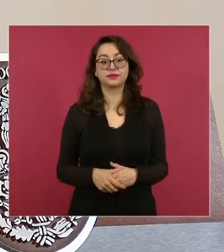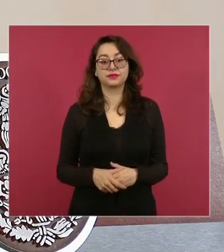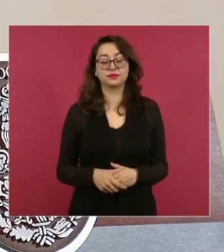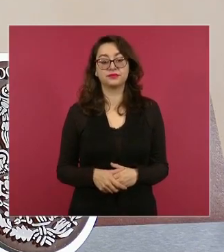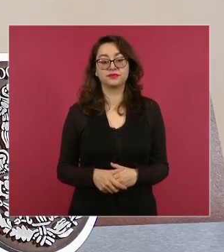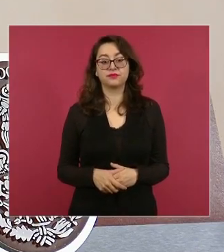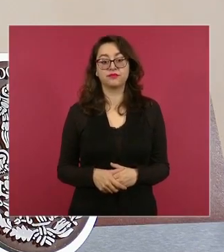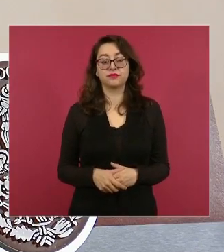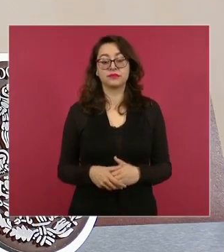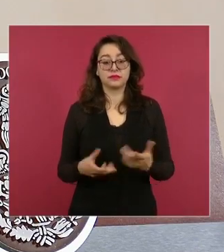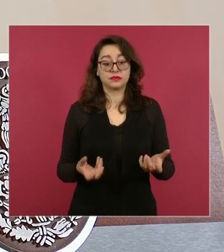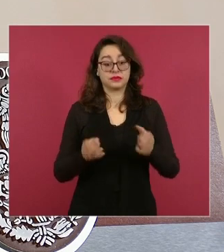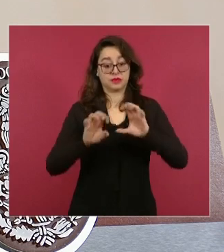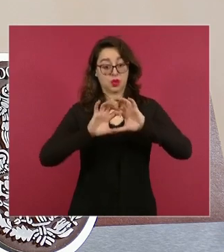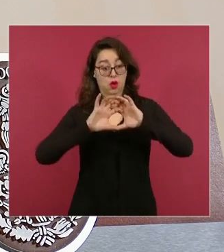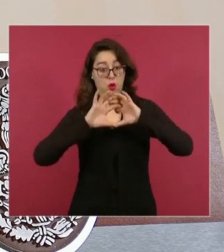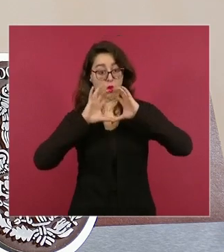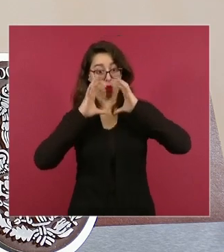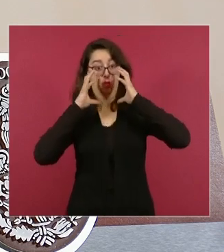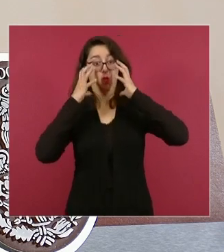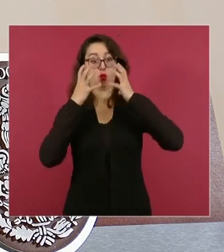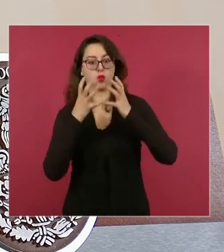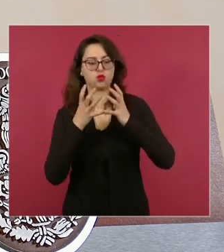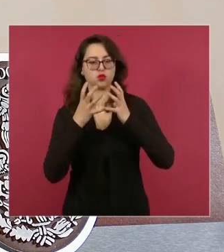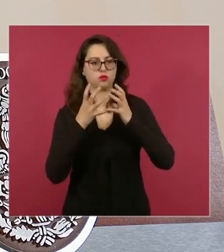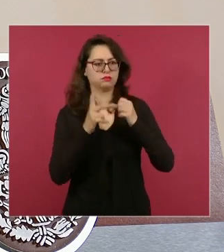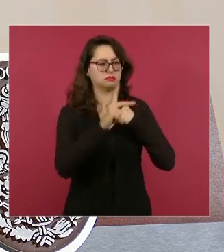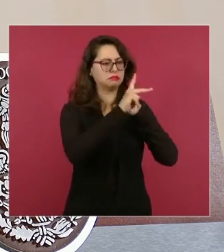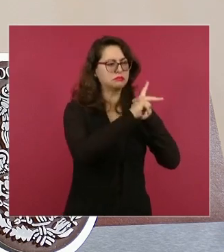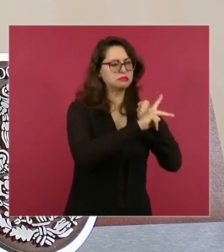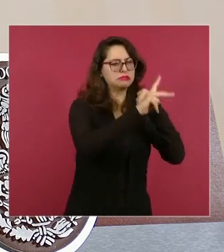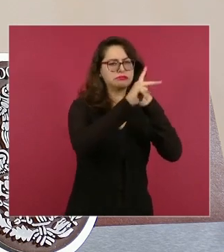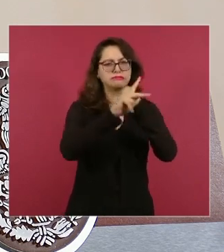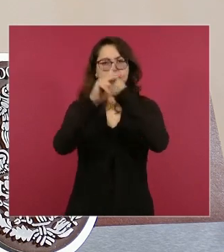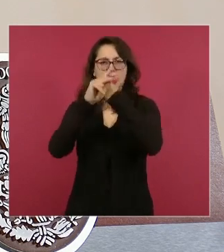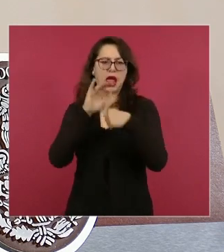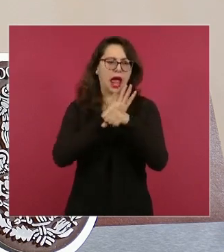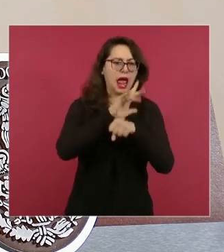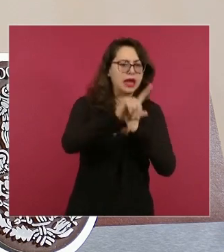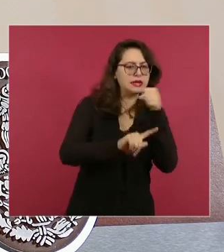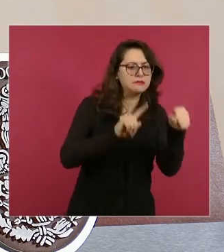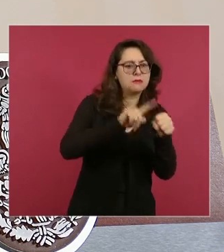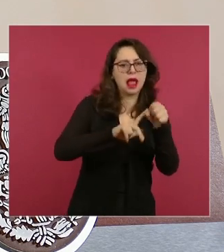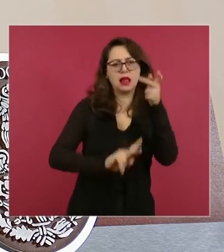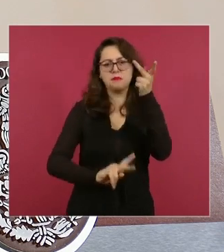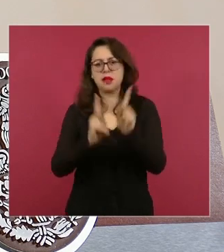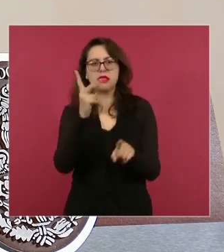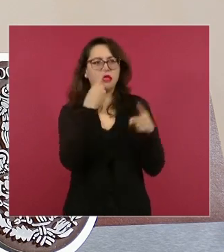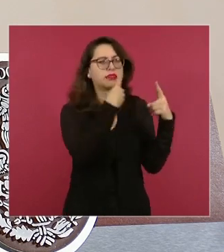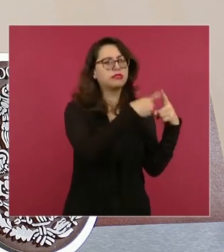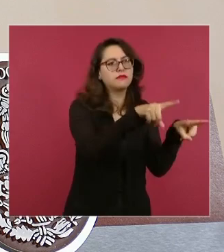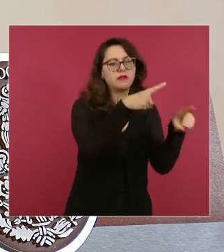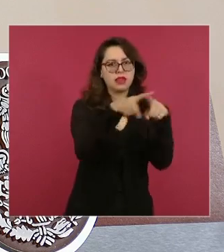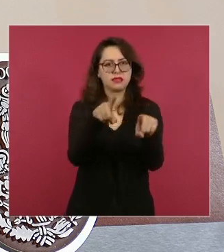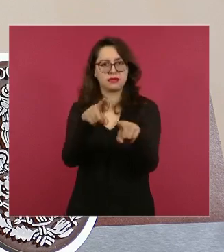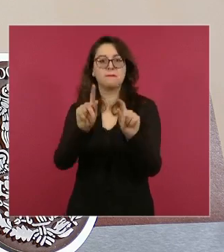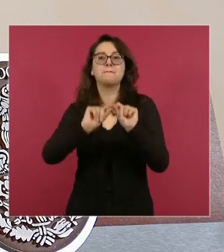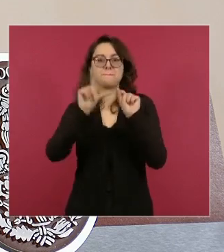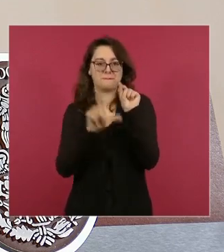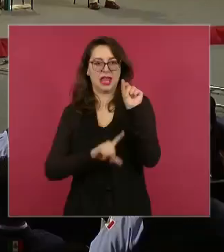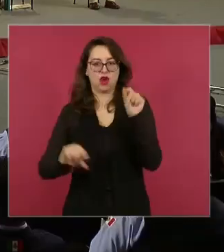el quinto país más diverso en flor y fauna. Esto nos da un compromiso y una